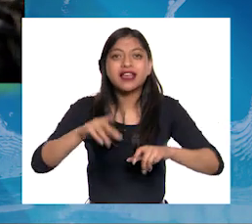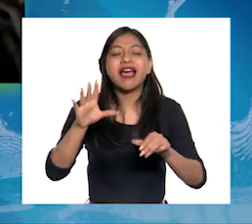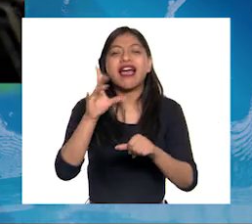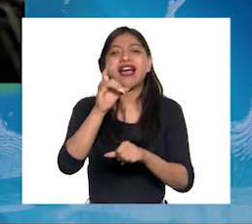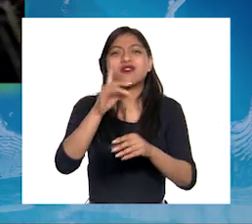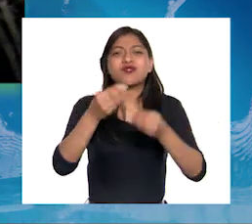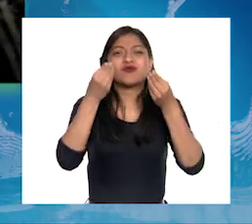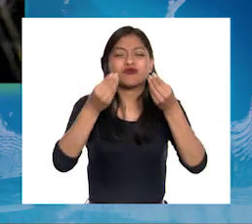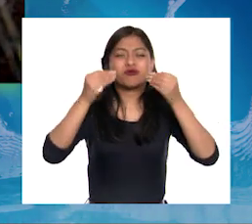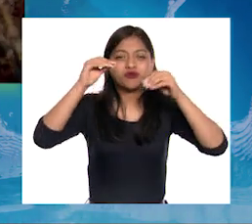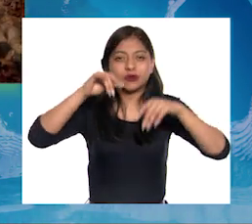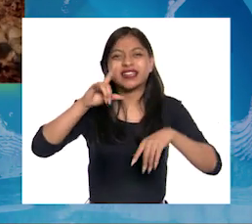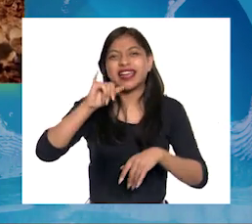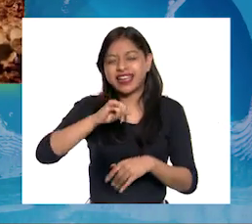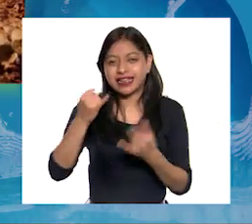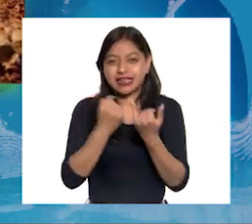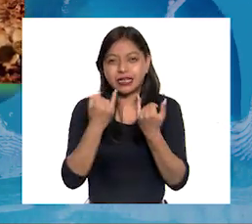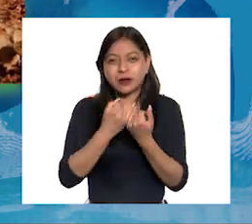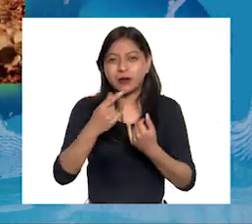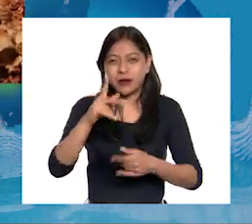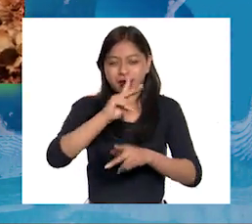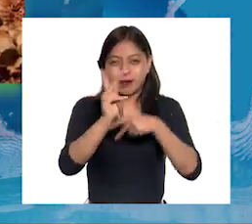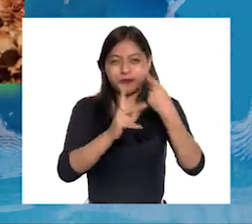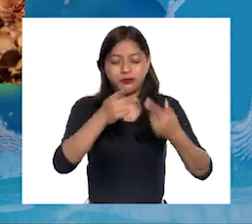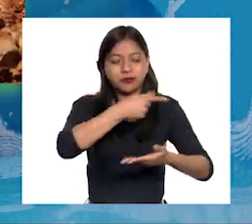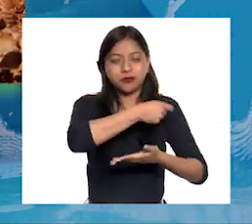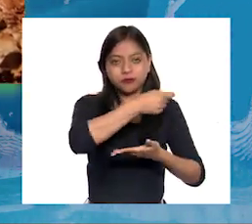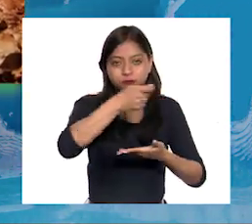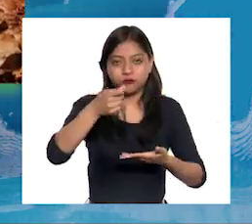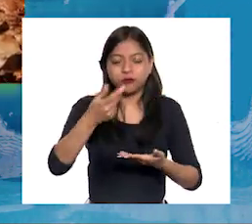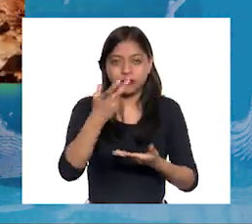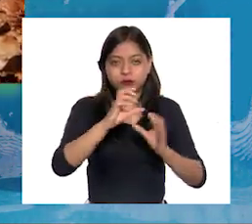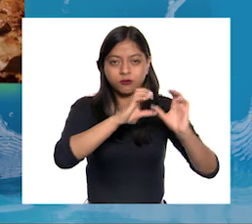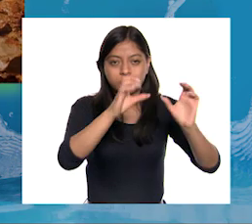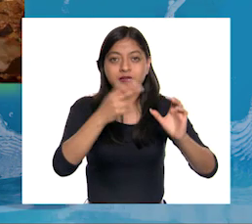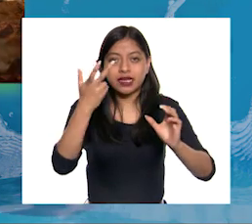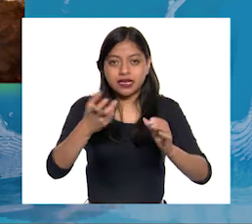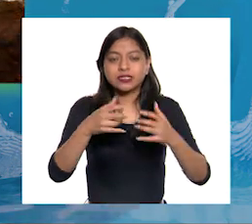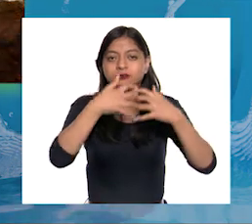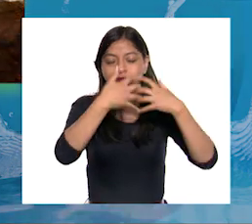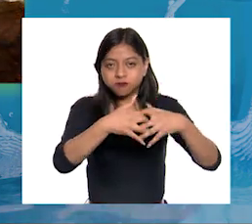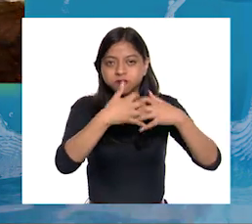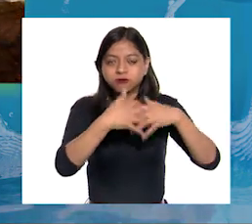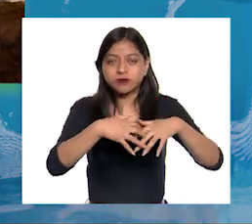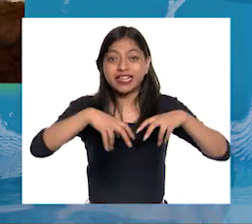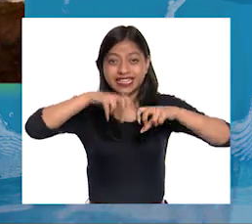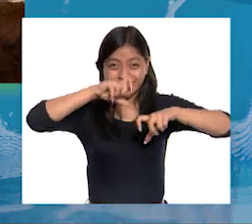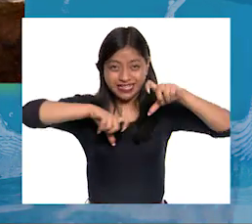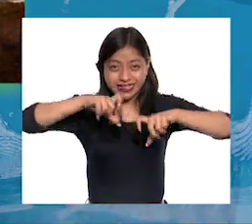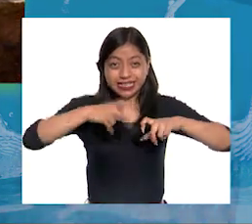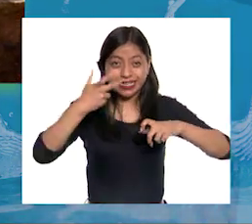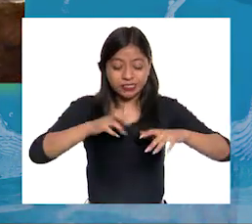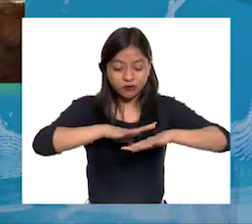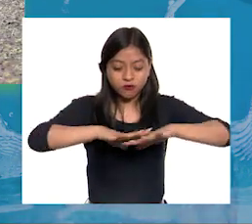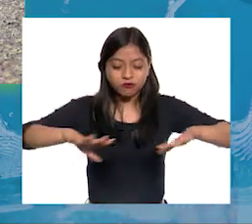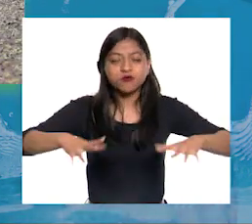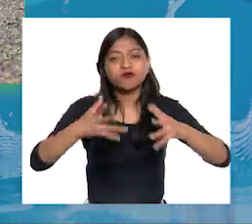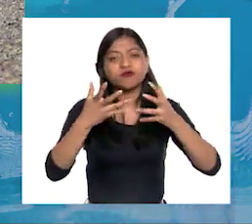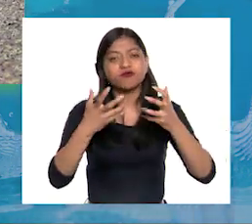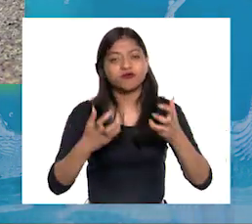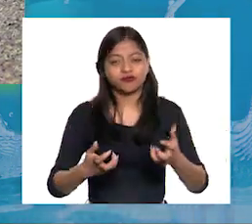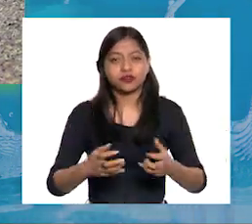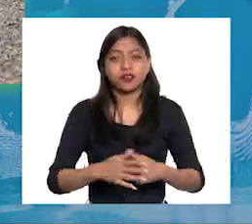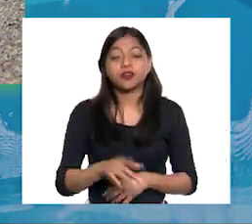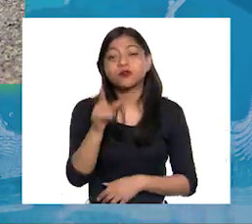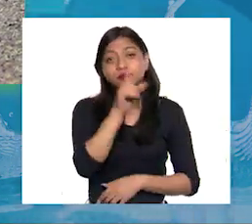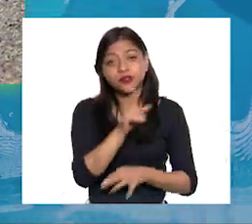agua, fertilizantes y de nutrientes provenientes de la contaminación industrial y de agroquímicos Es